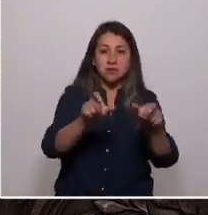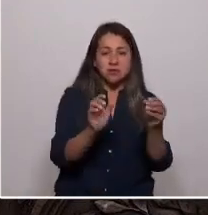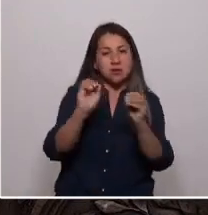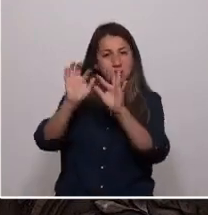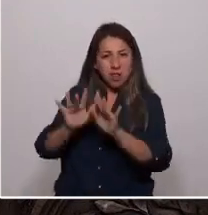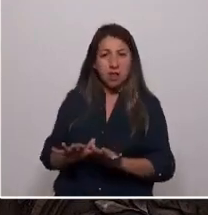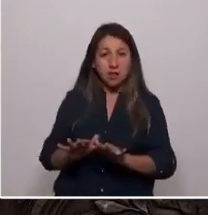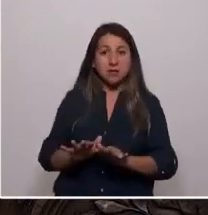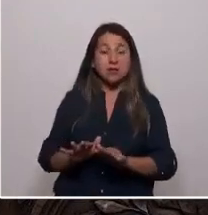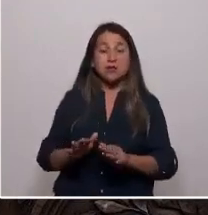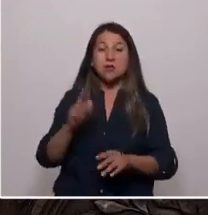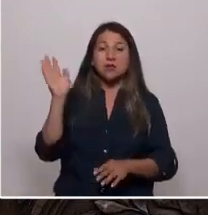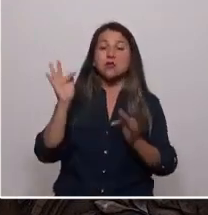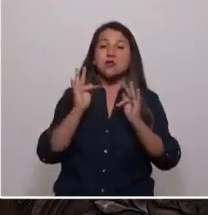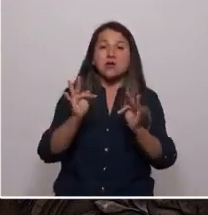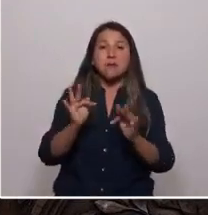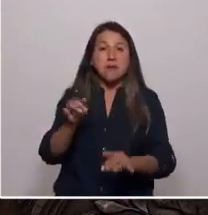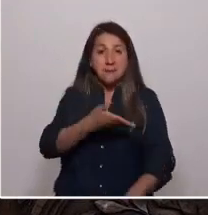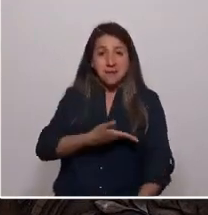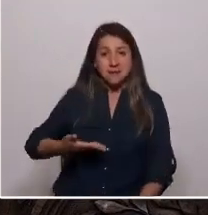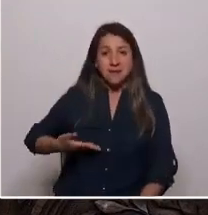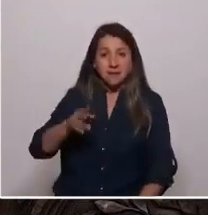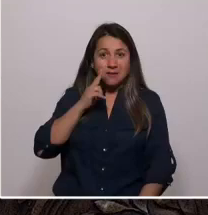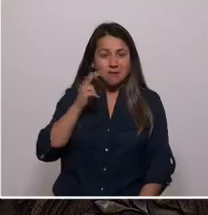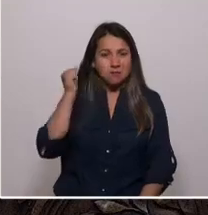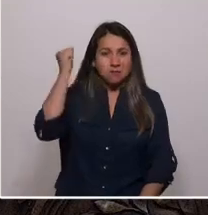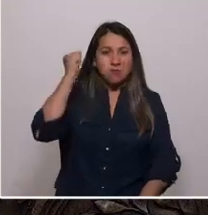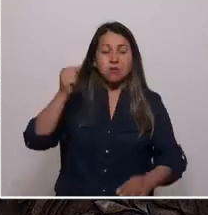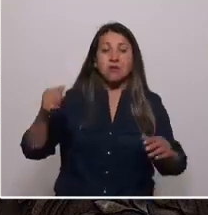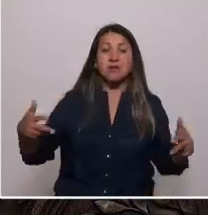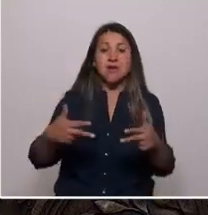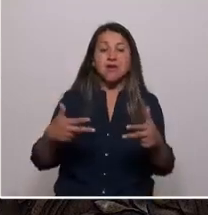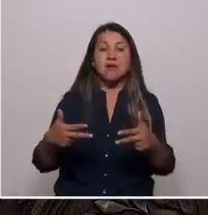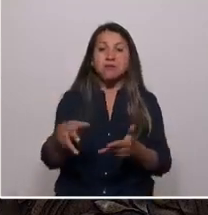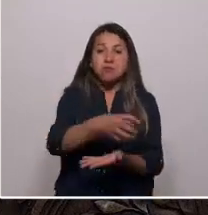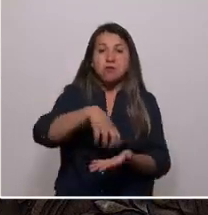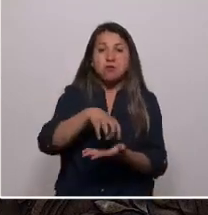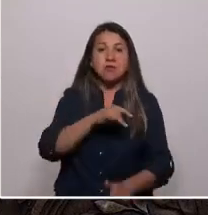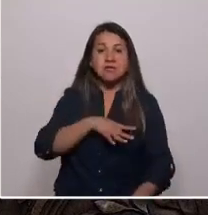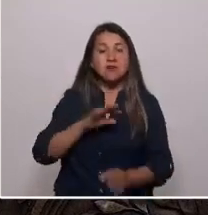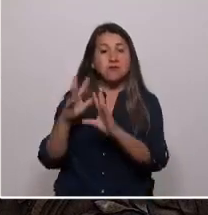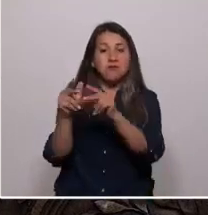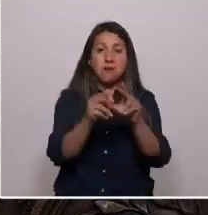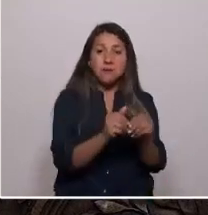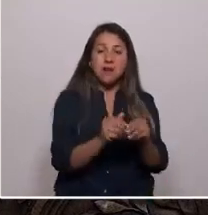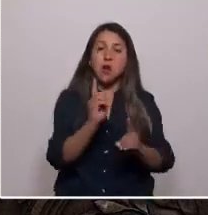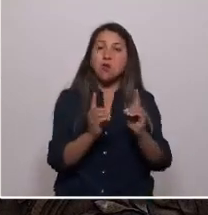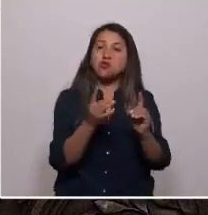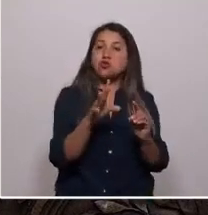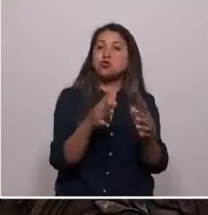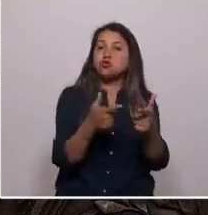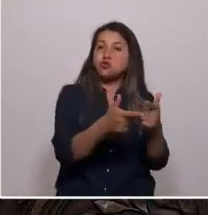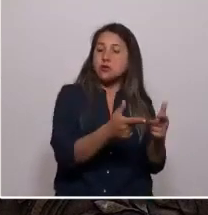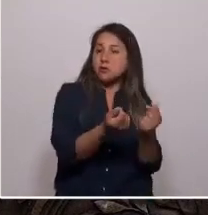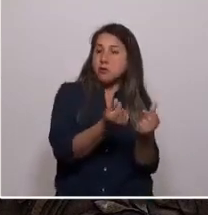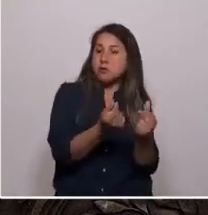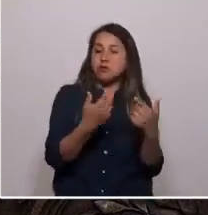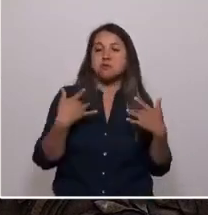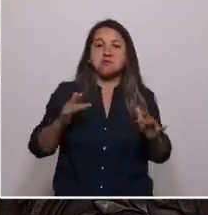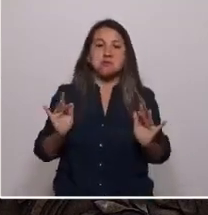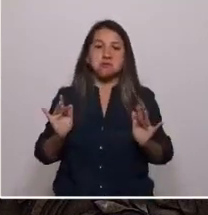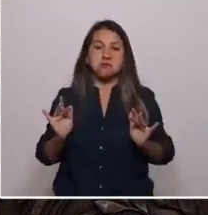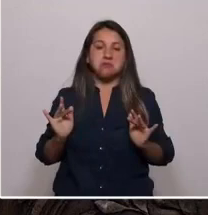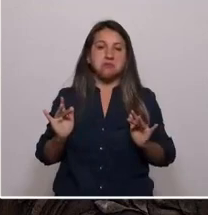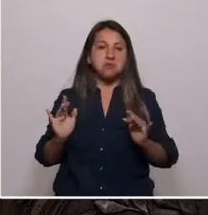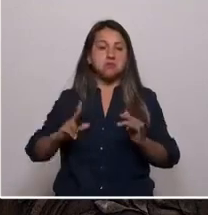normal que un presidente declare con liviandad la guerra a los pueblos de Chile, que familias envueltas en privilegios políticos y económicos se salten protocolos